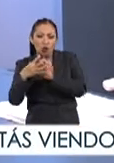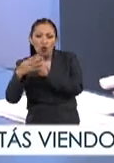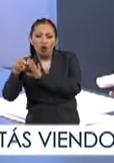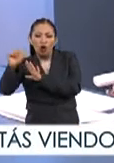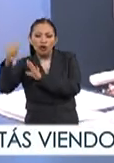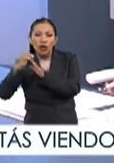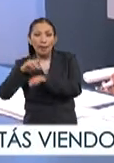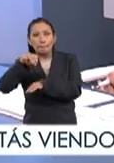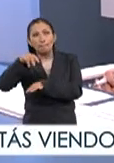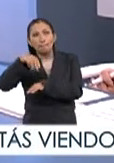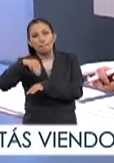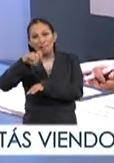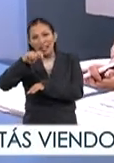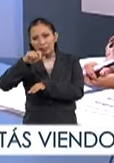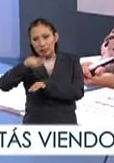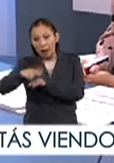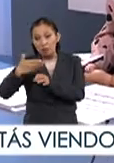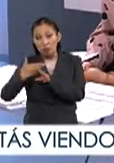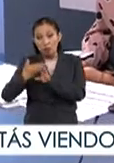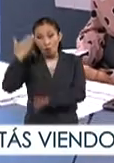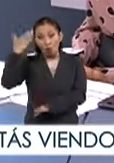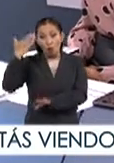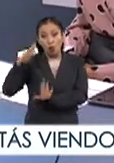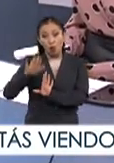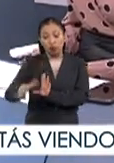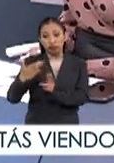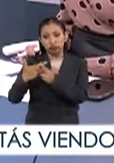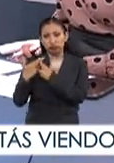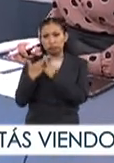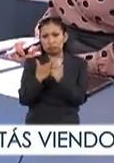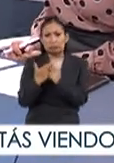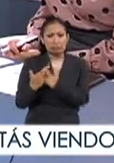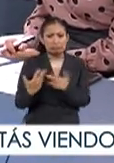de estos el metal está tan bastante